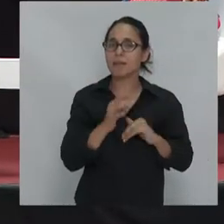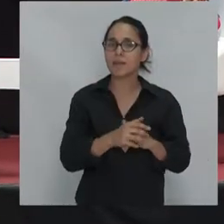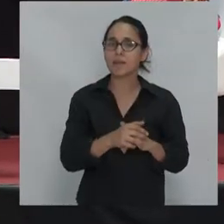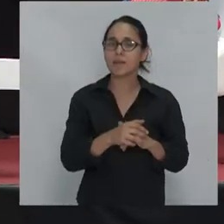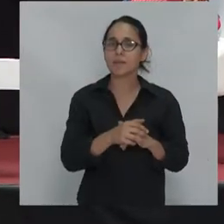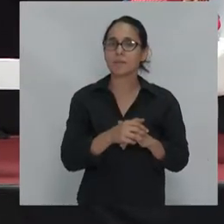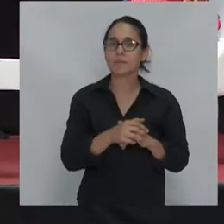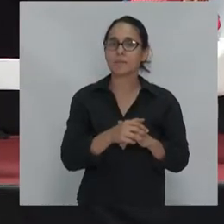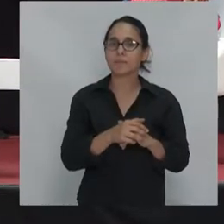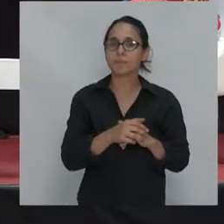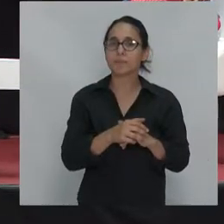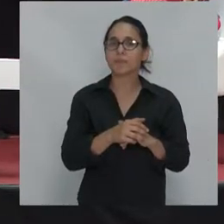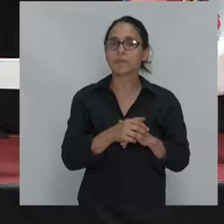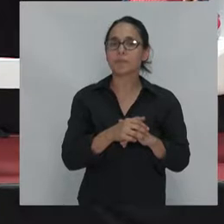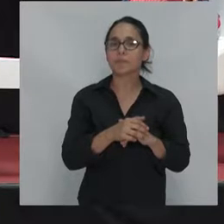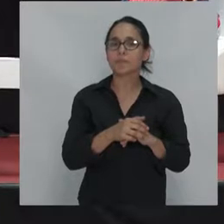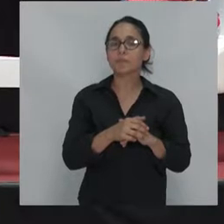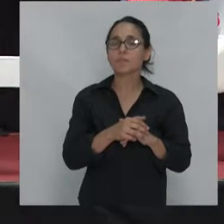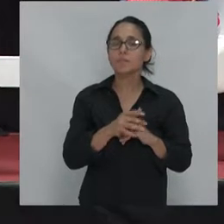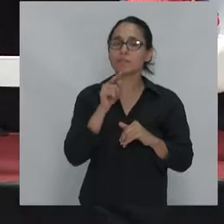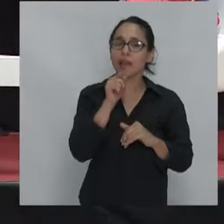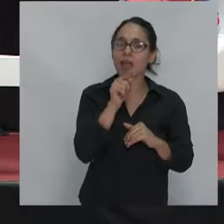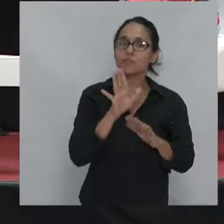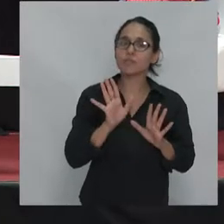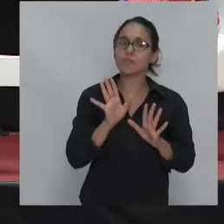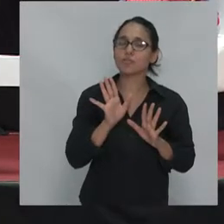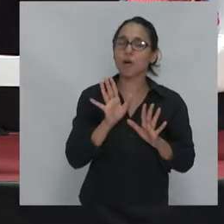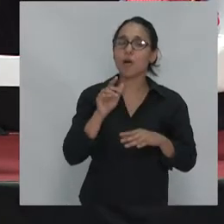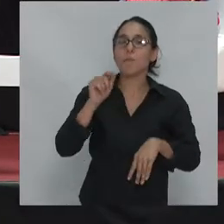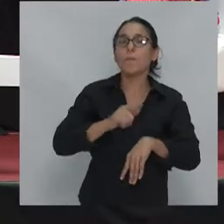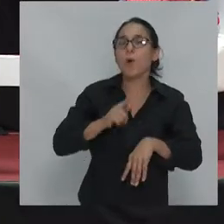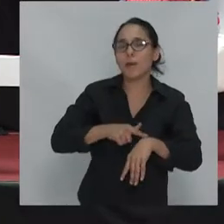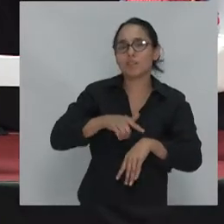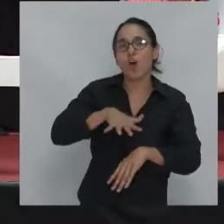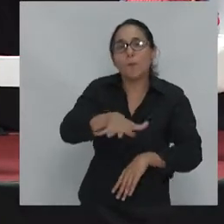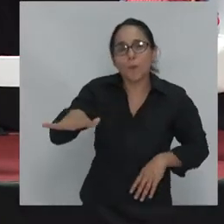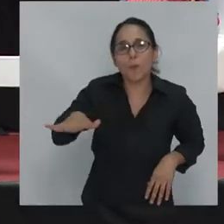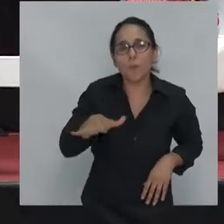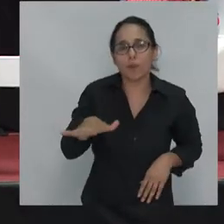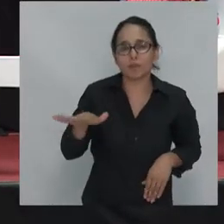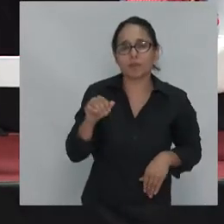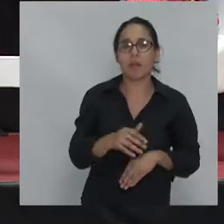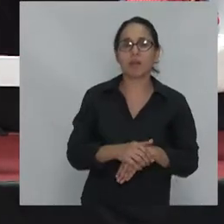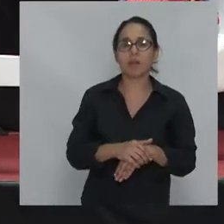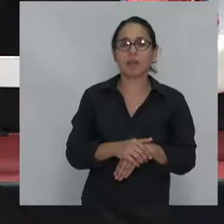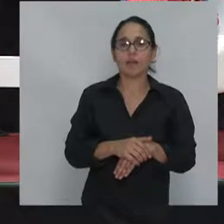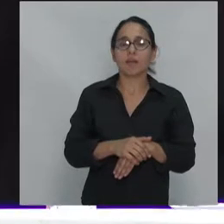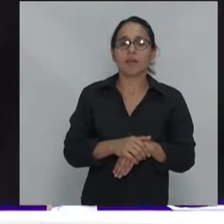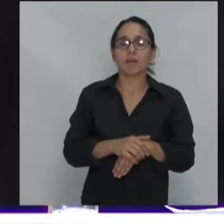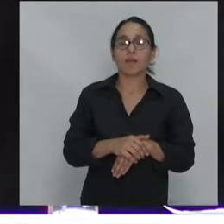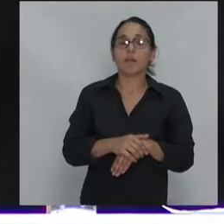tenemos en común, digamos, en el momento populista. Ese momento populista tiene